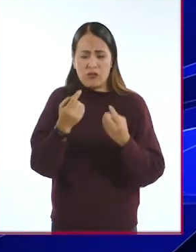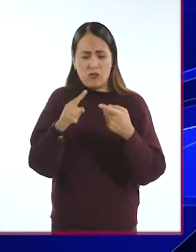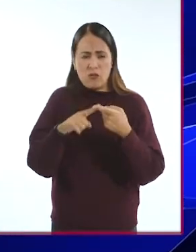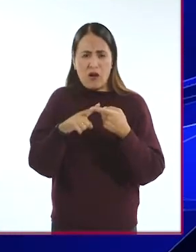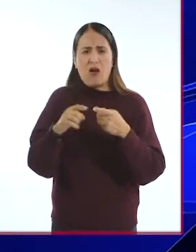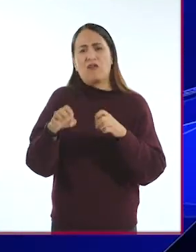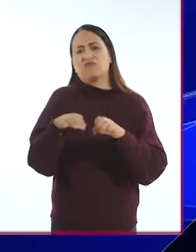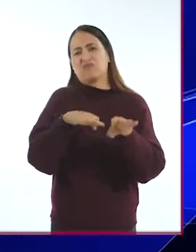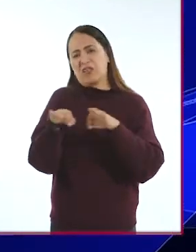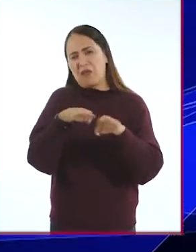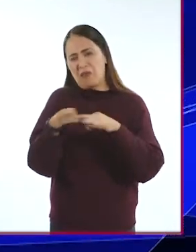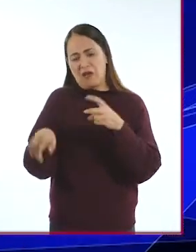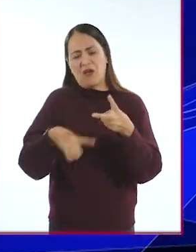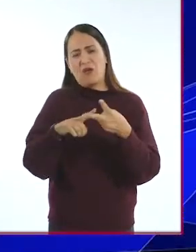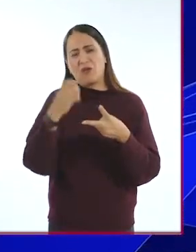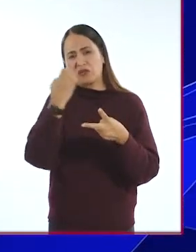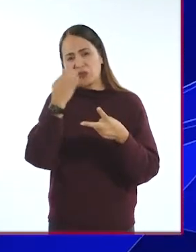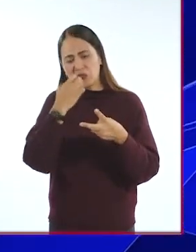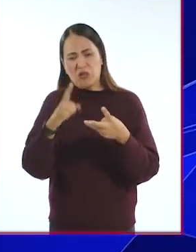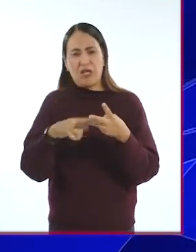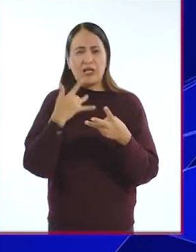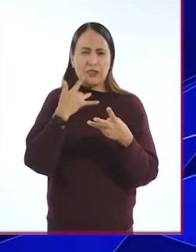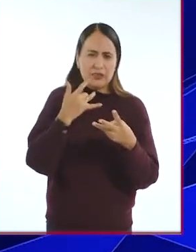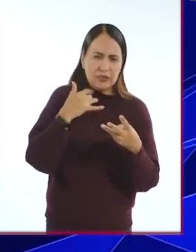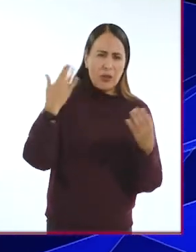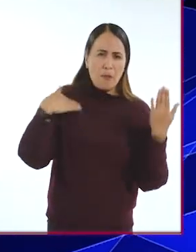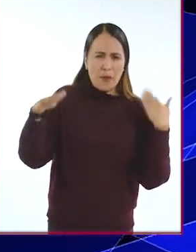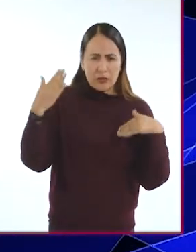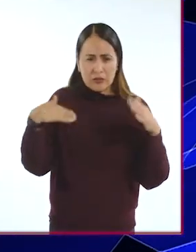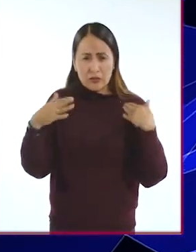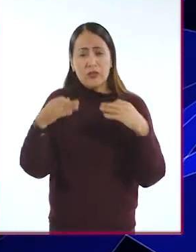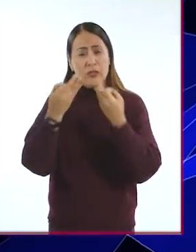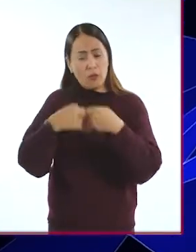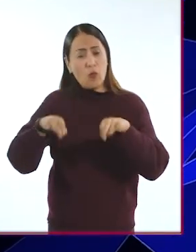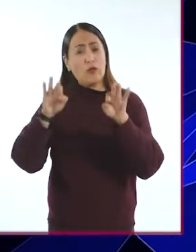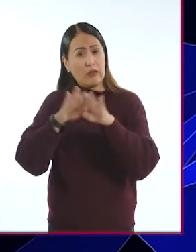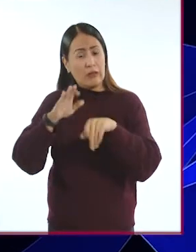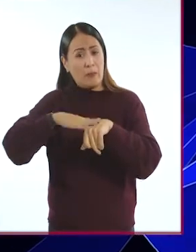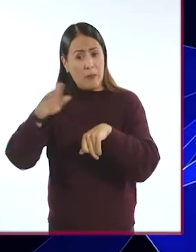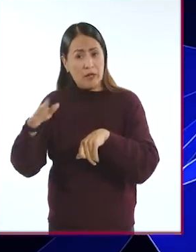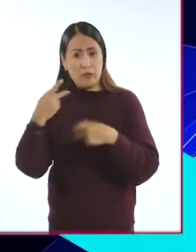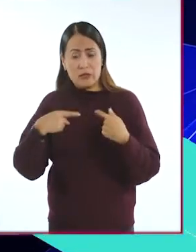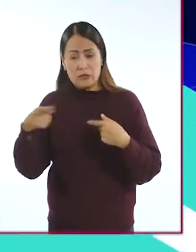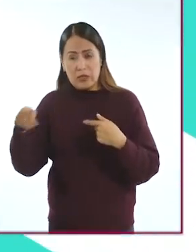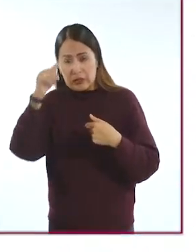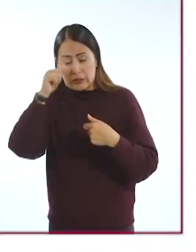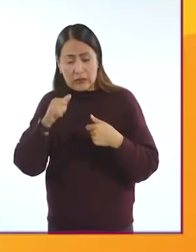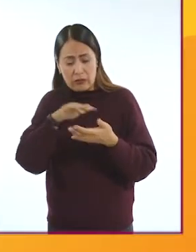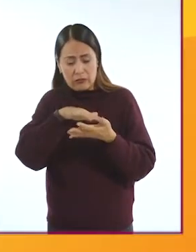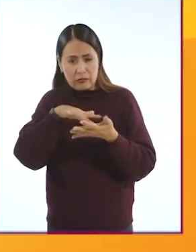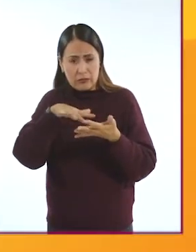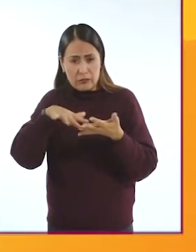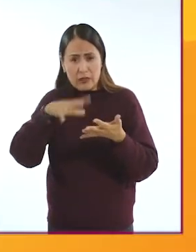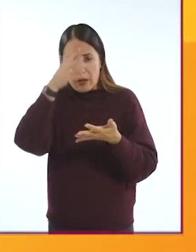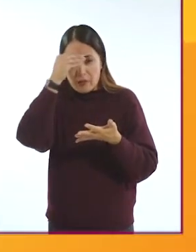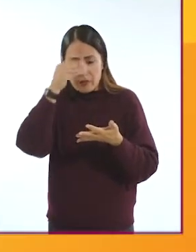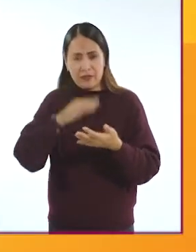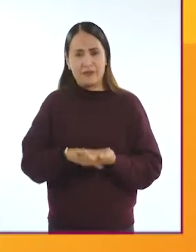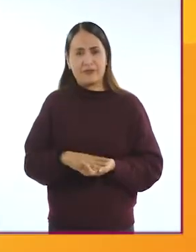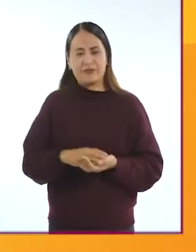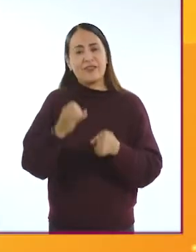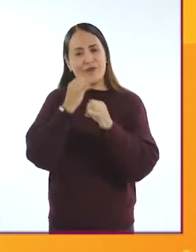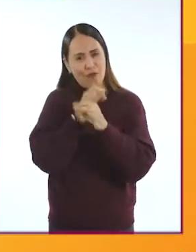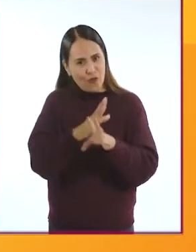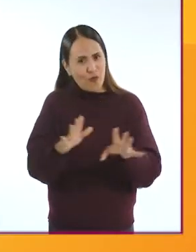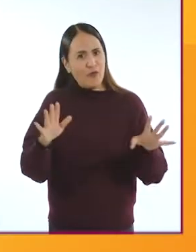académico, desde el esparcimiento. Creo que es elemental para una persona ciega aprender braille. Gracias a esta